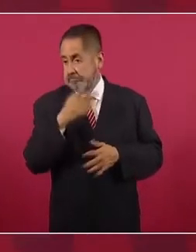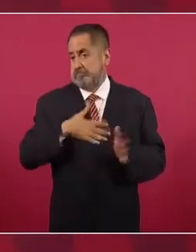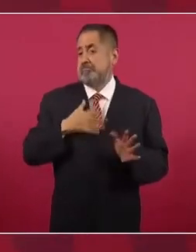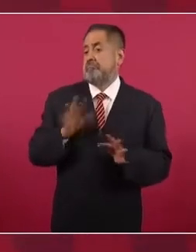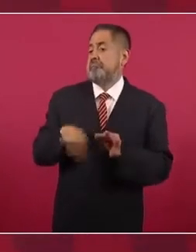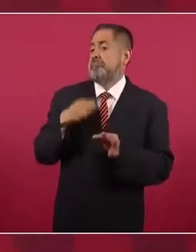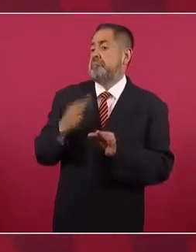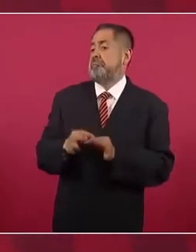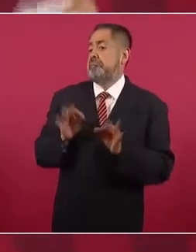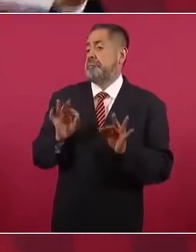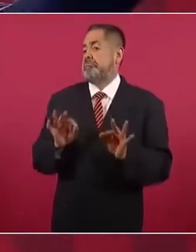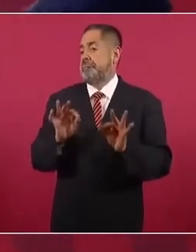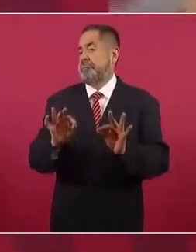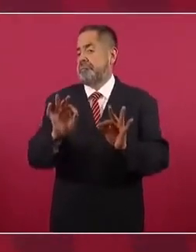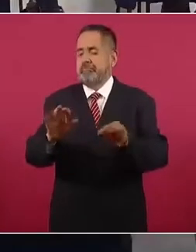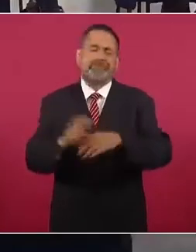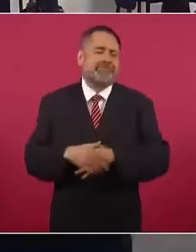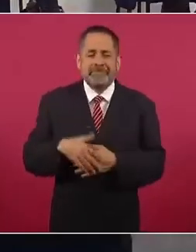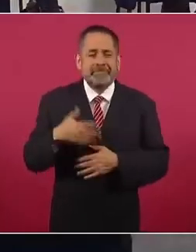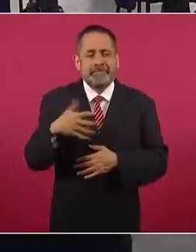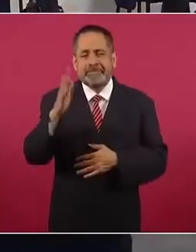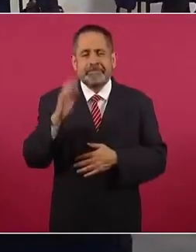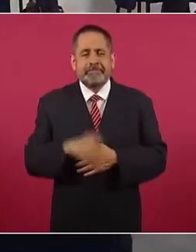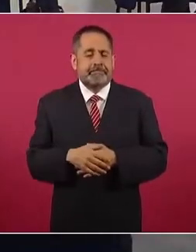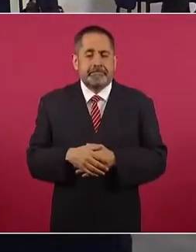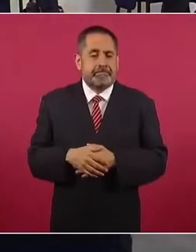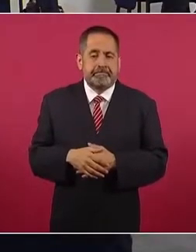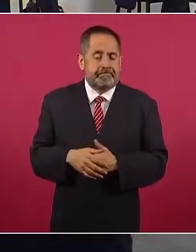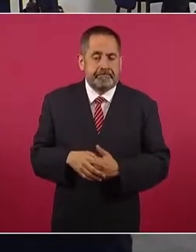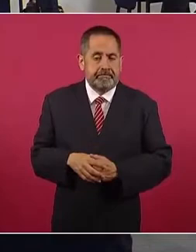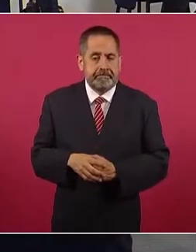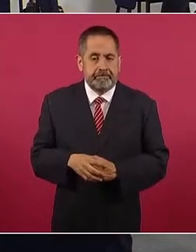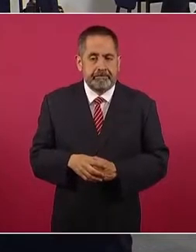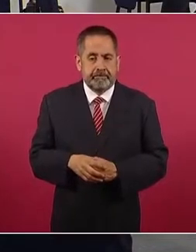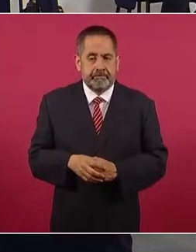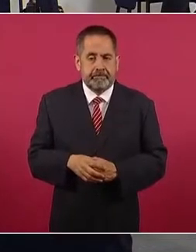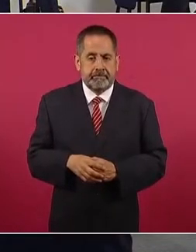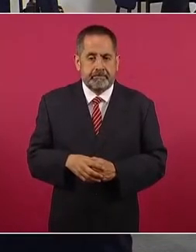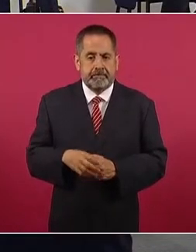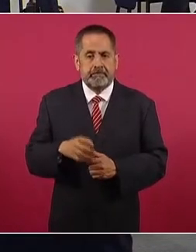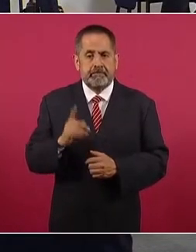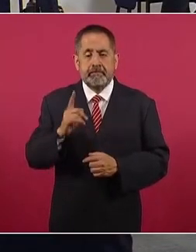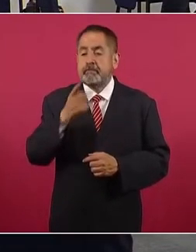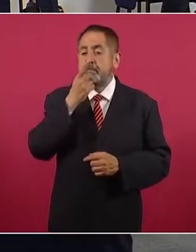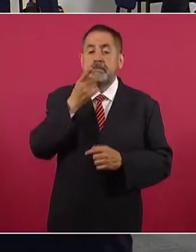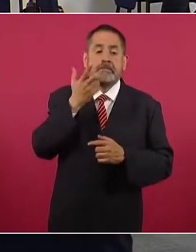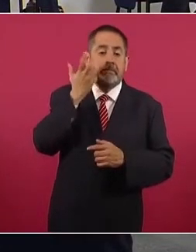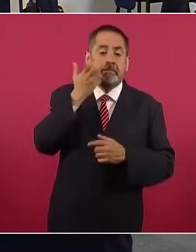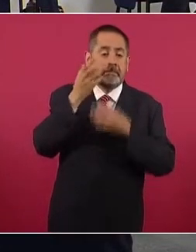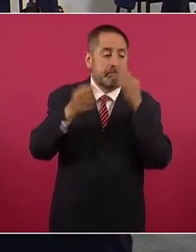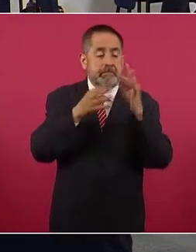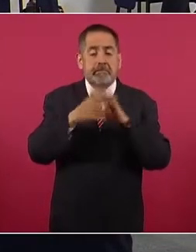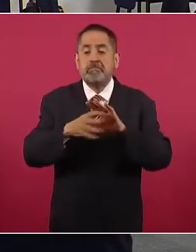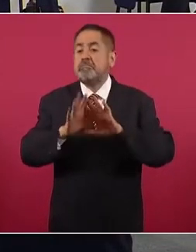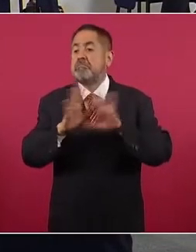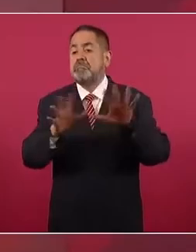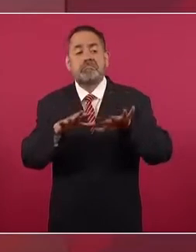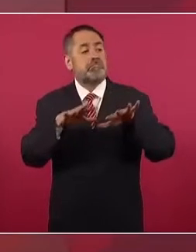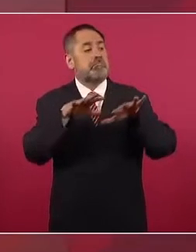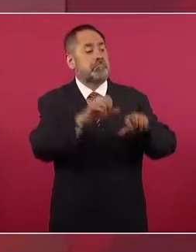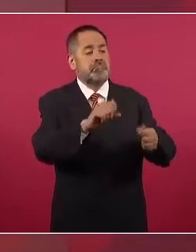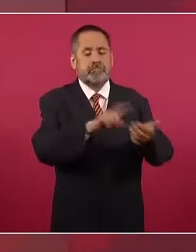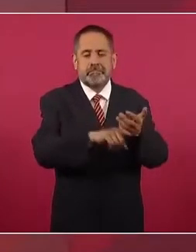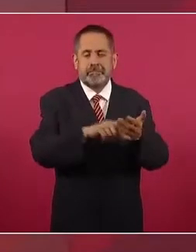la nota, ya cayó la quina.